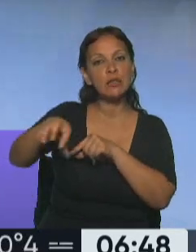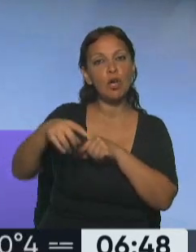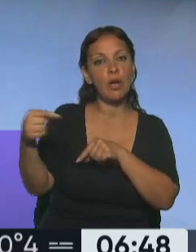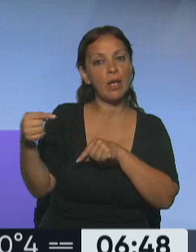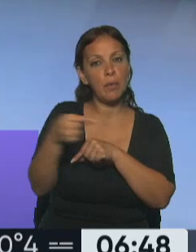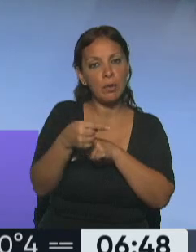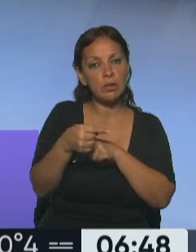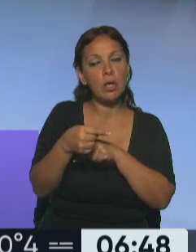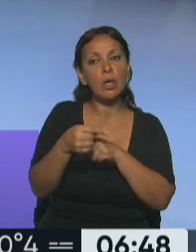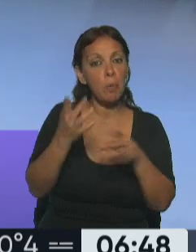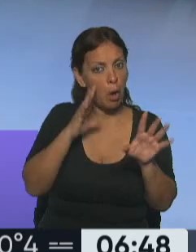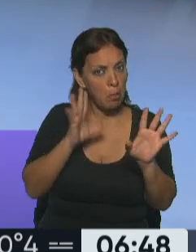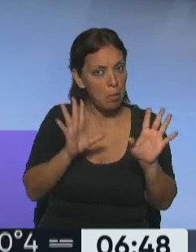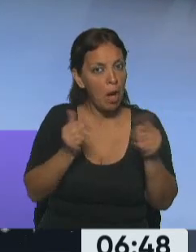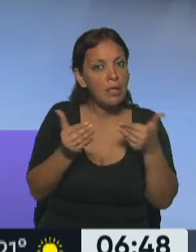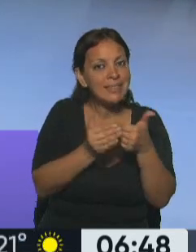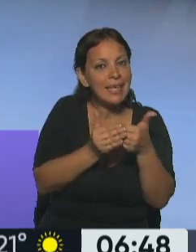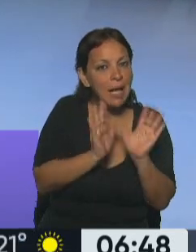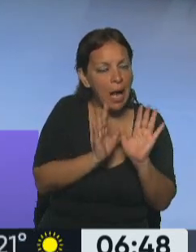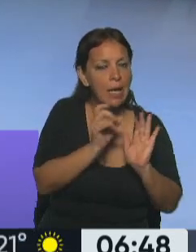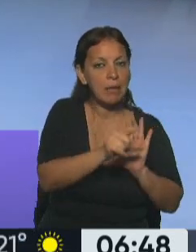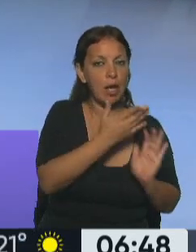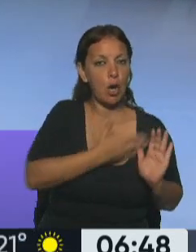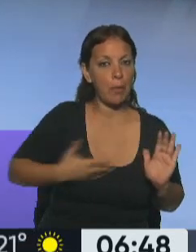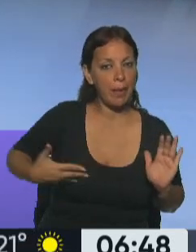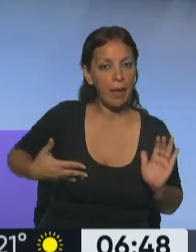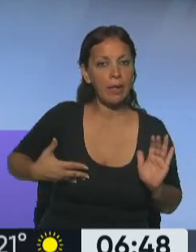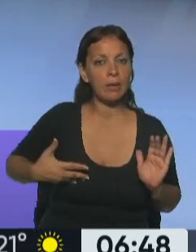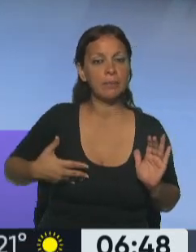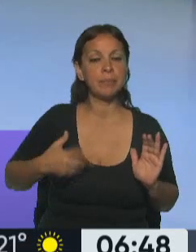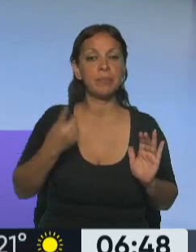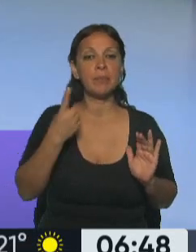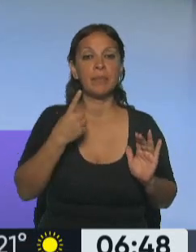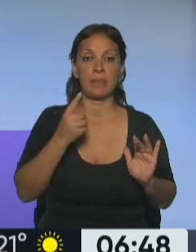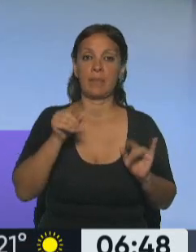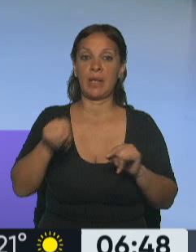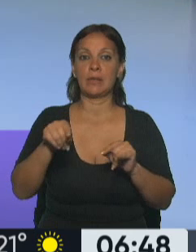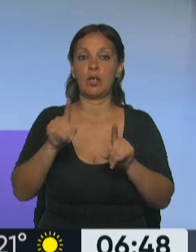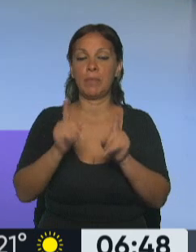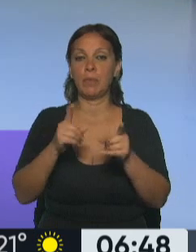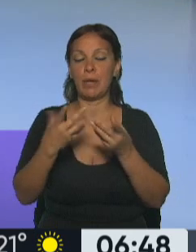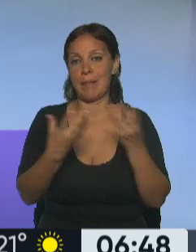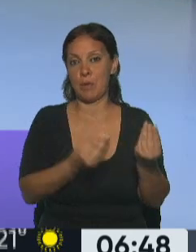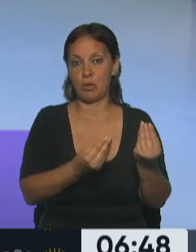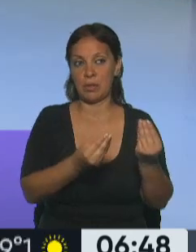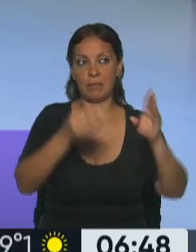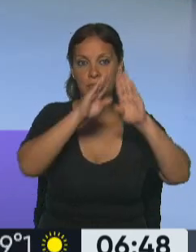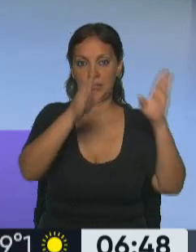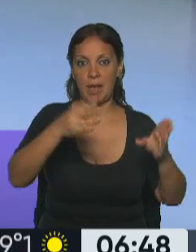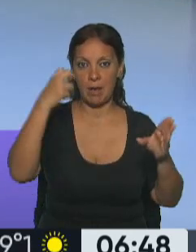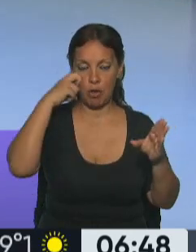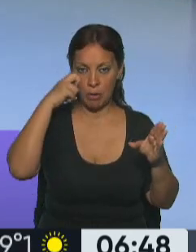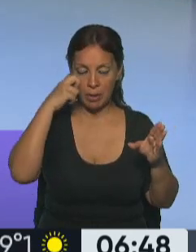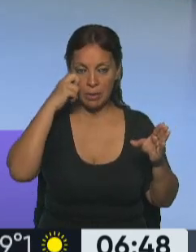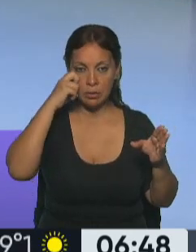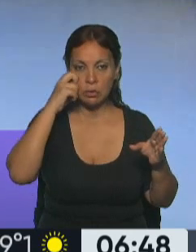cercana al gobierno, que es la sustentabilidad que le da justamente el Congreso a la posibilidad de